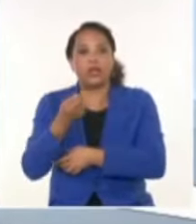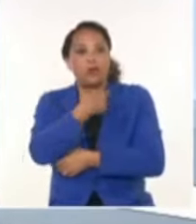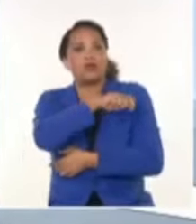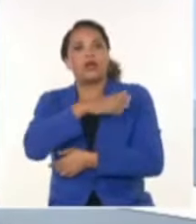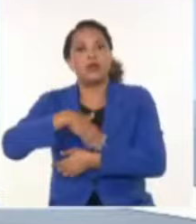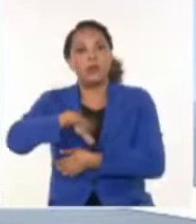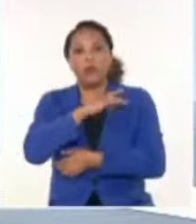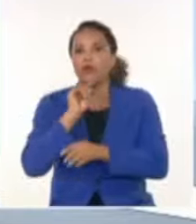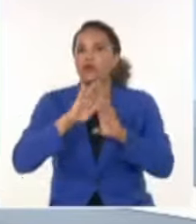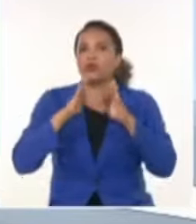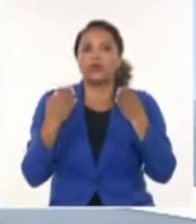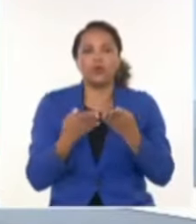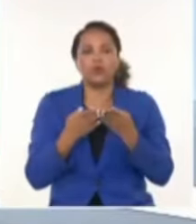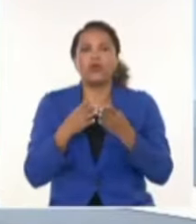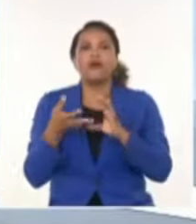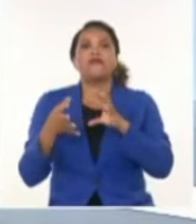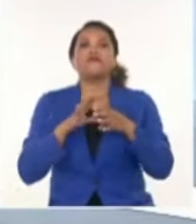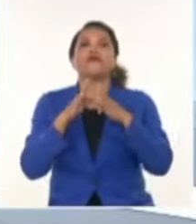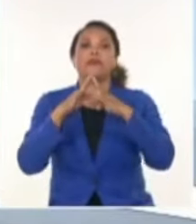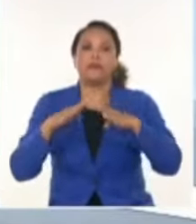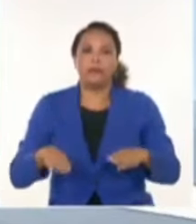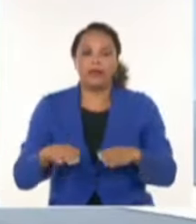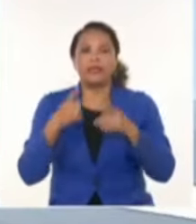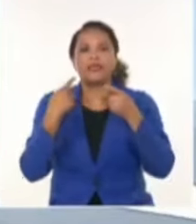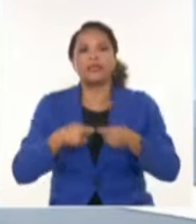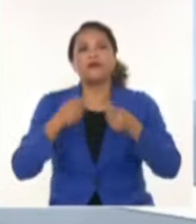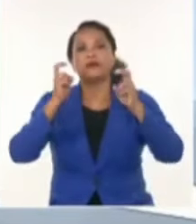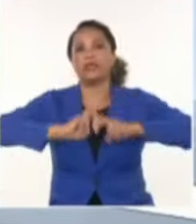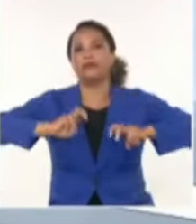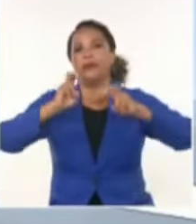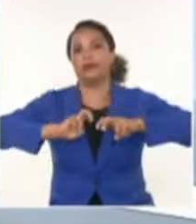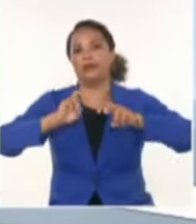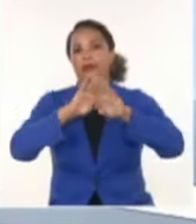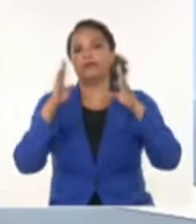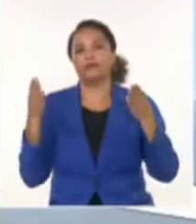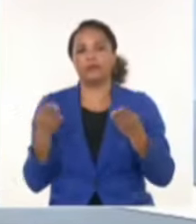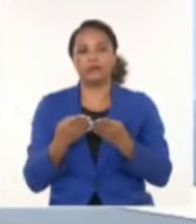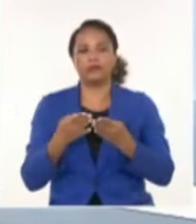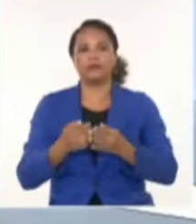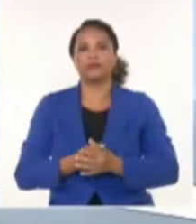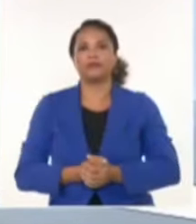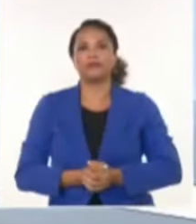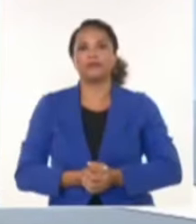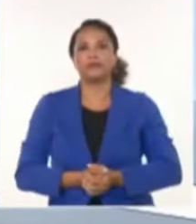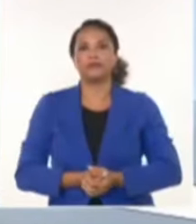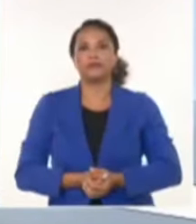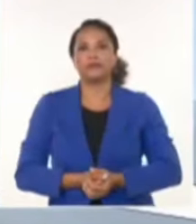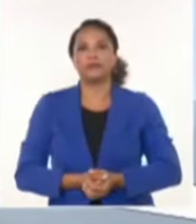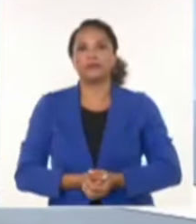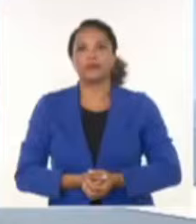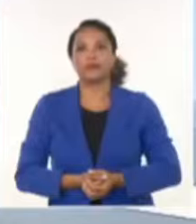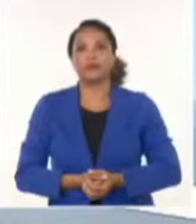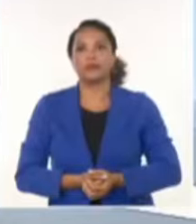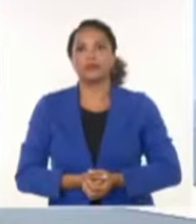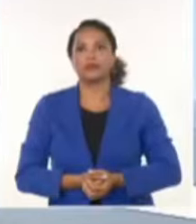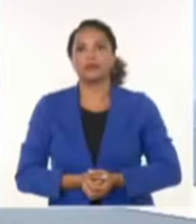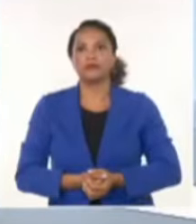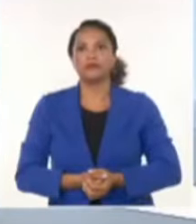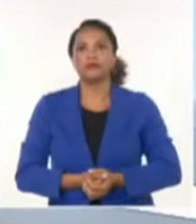credos, en modo pacífico y cívico, como sujetos políticos principales de esta historia, velar por auditar,